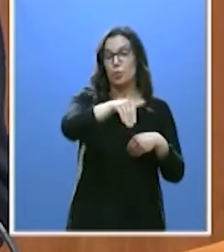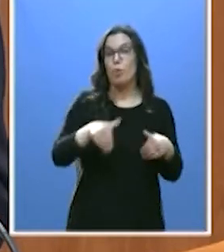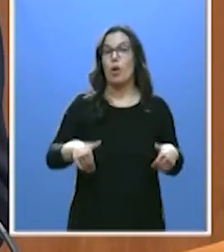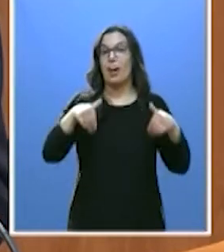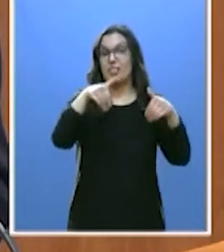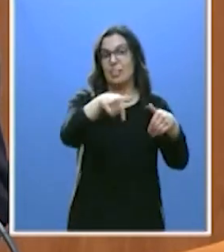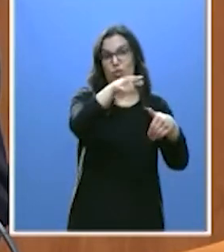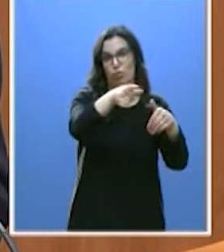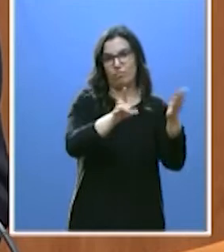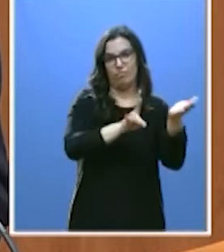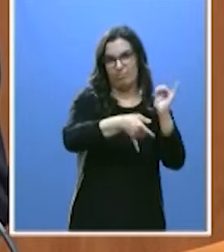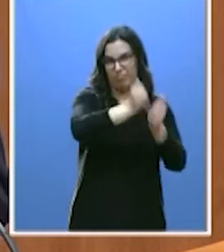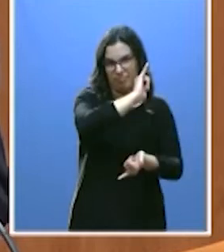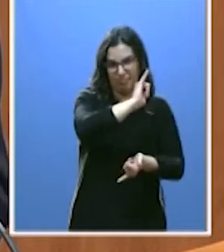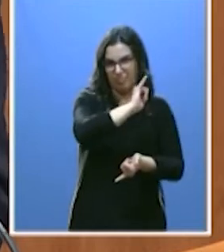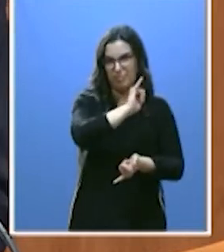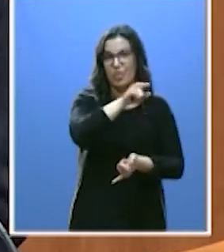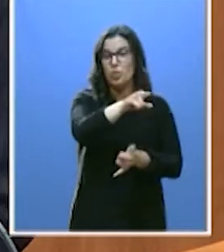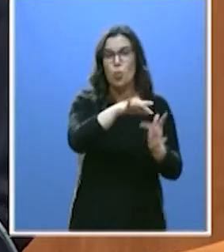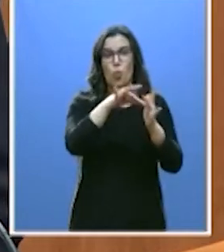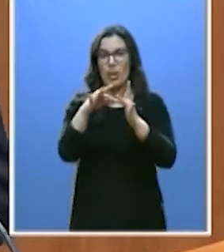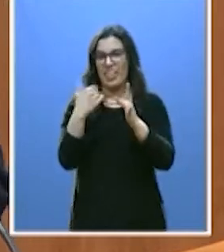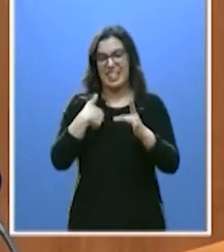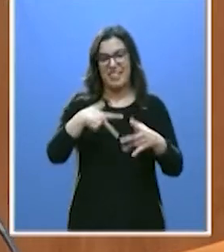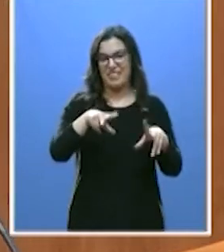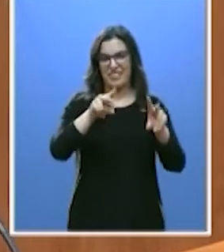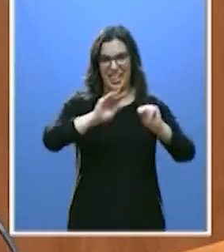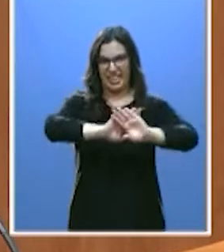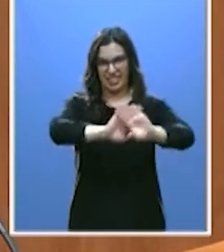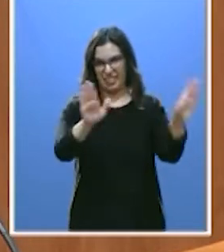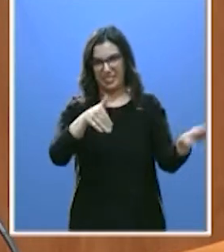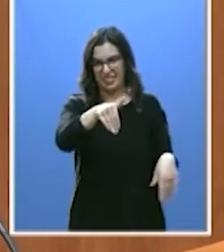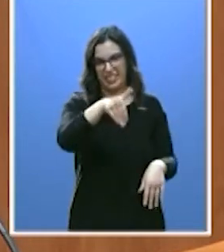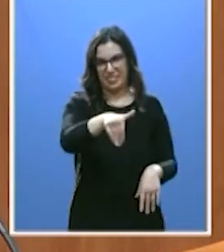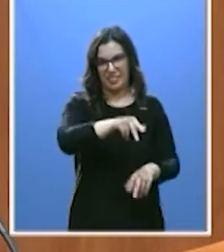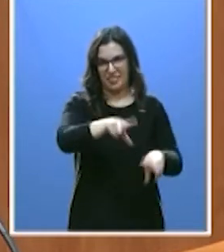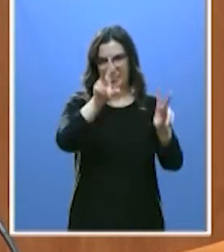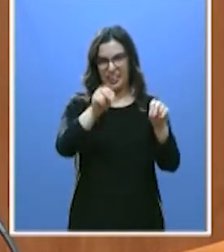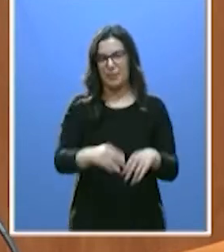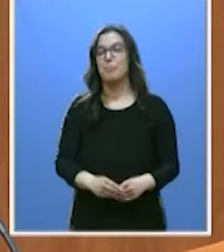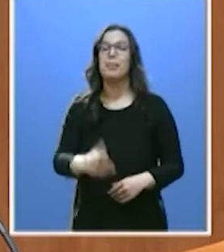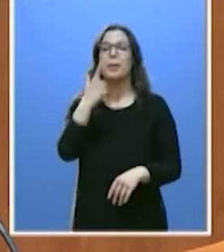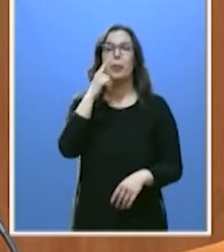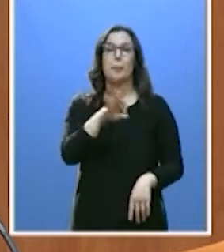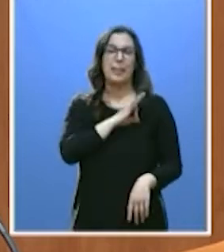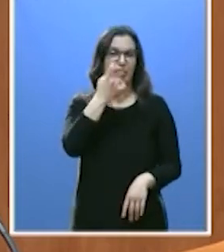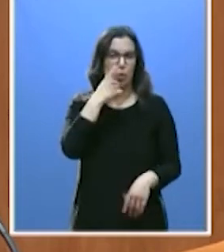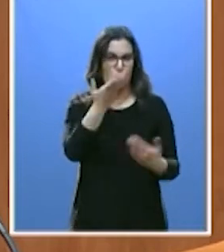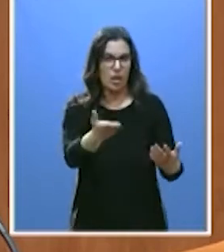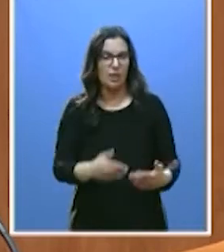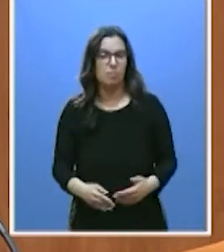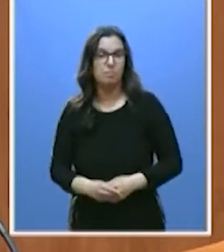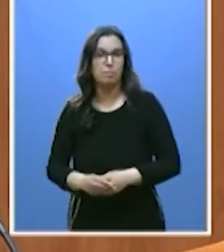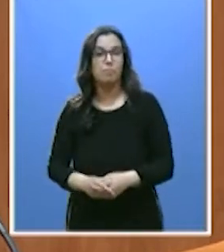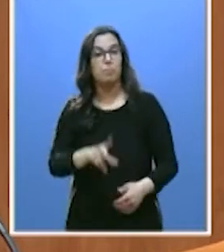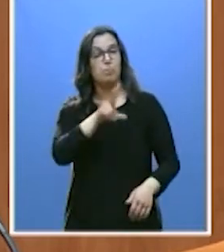en su Congreso. Es usted un líder finiquitado. Mire, señor Tudanca, ¿tiene usted